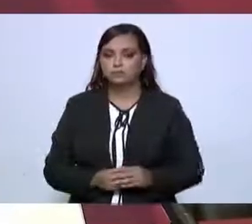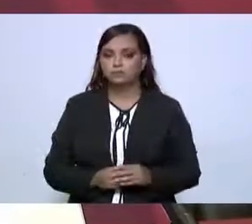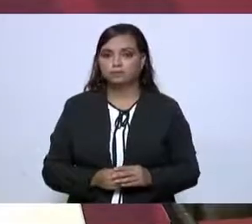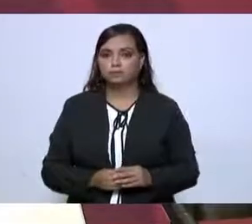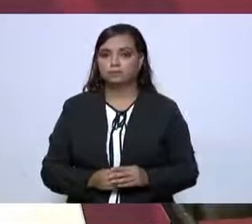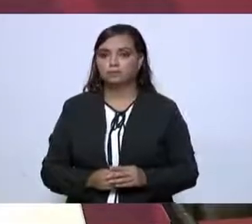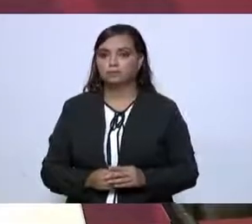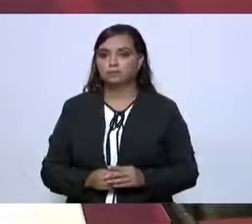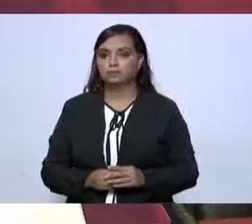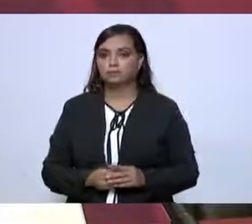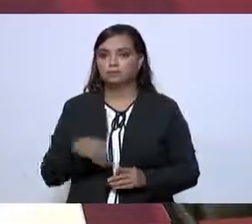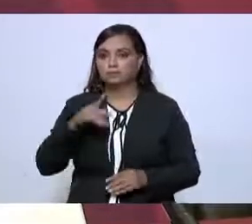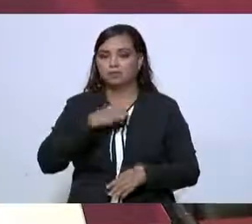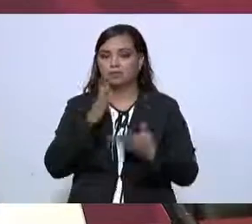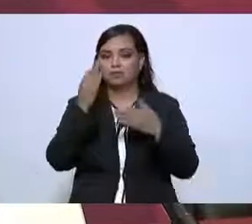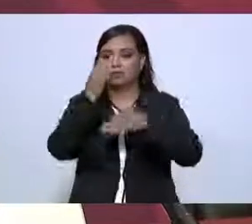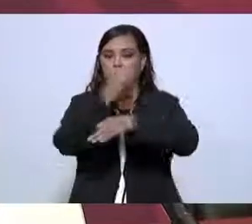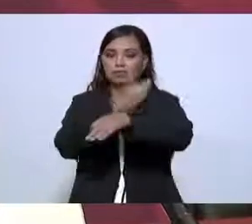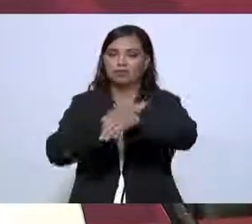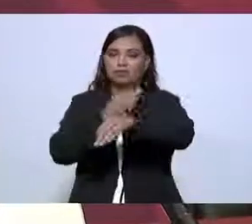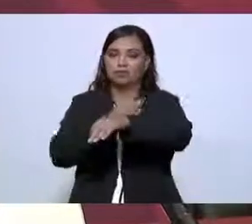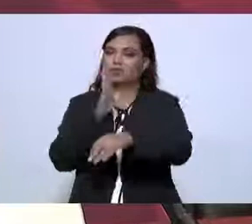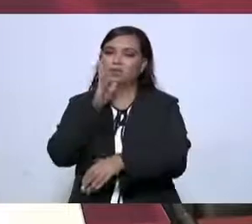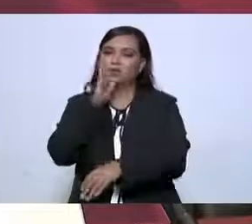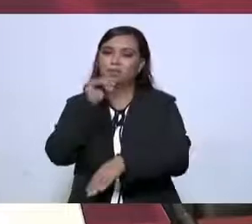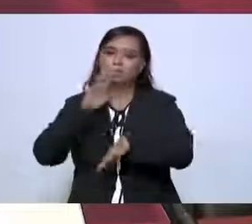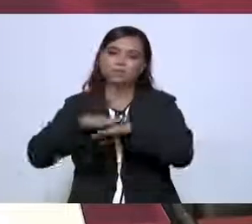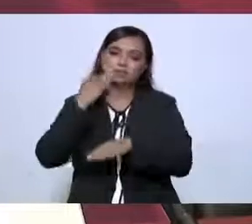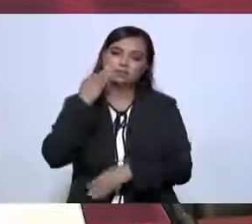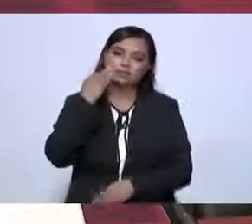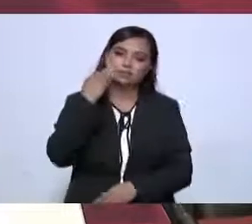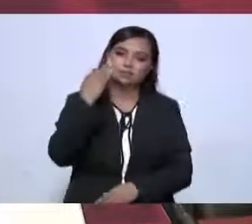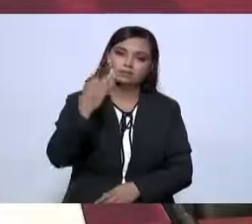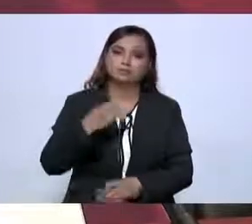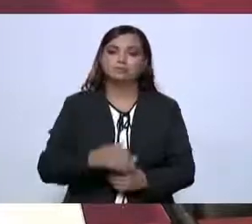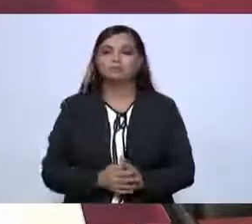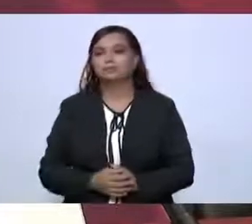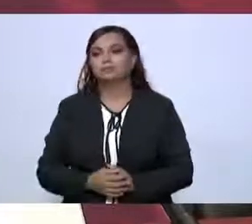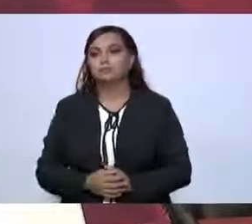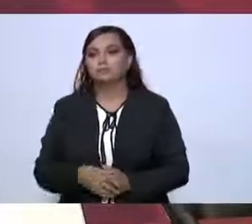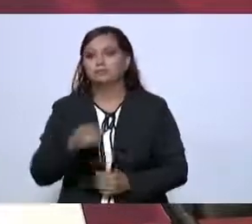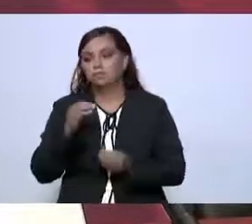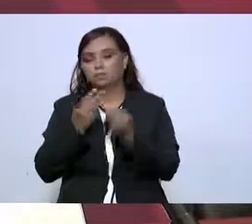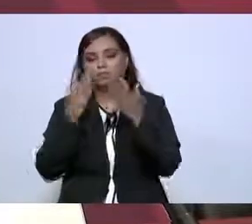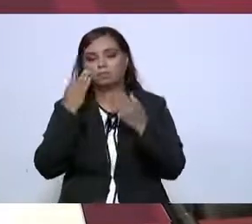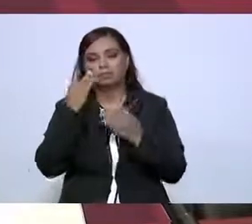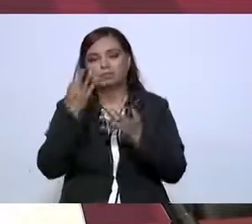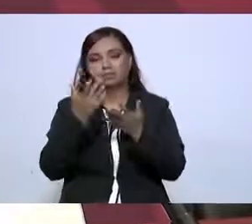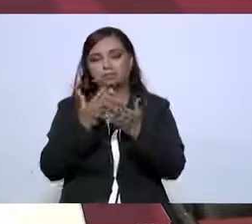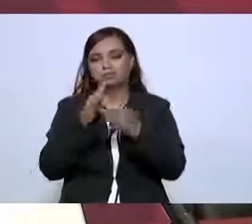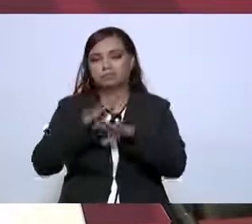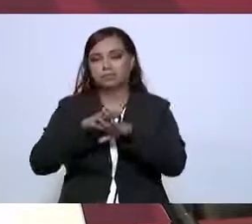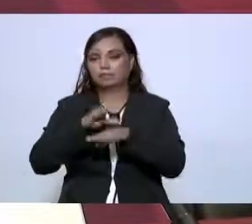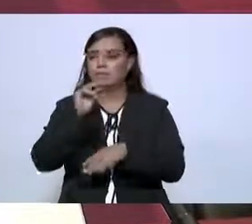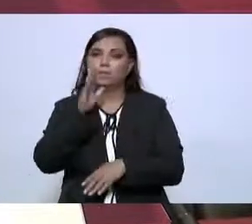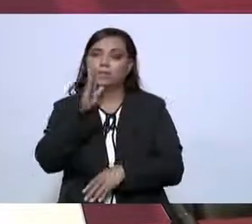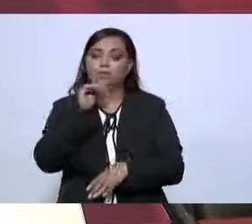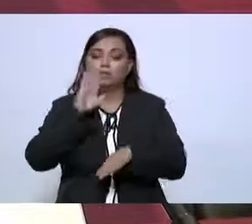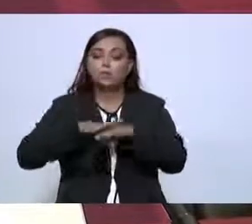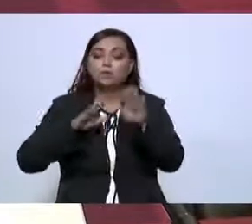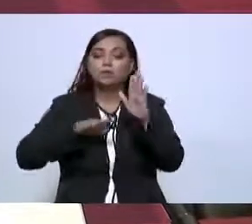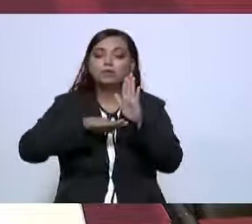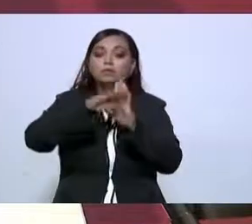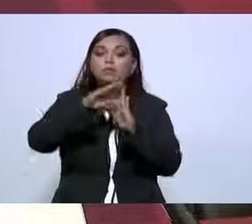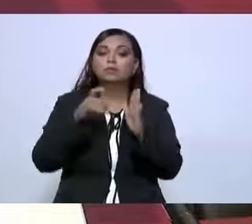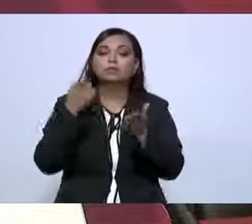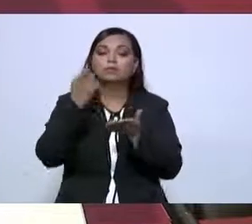Además que ya es muy tarde y no podemos tardar, digo, dilatarnos mucho. Pero no aumentaban el